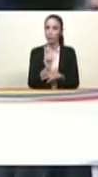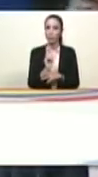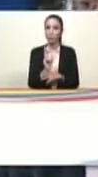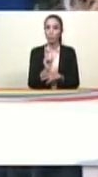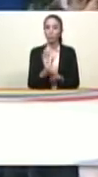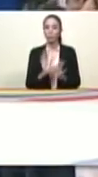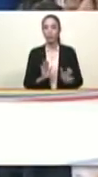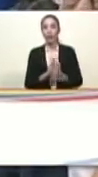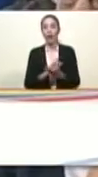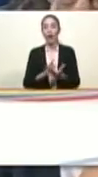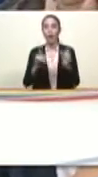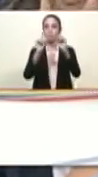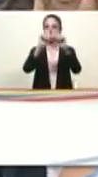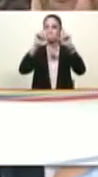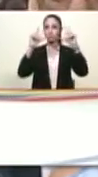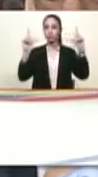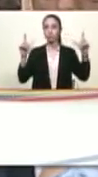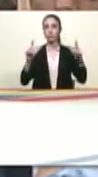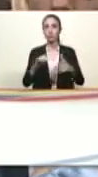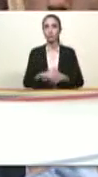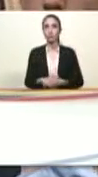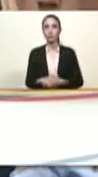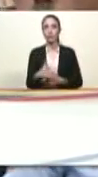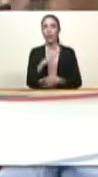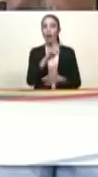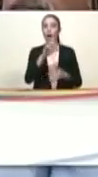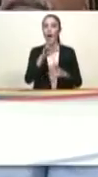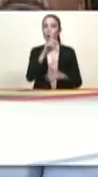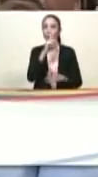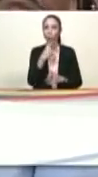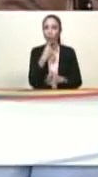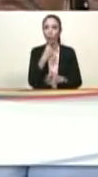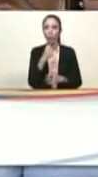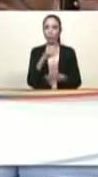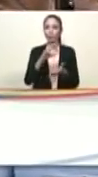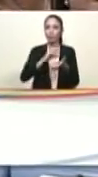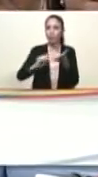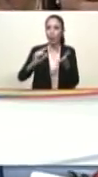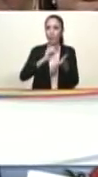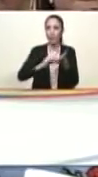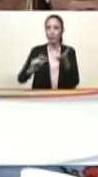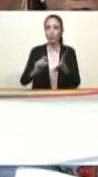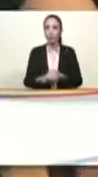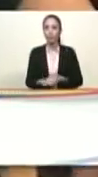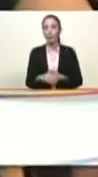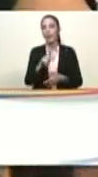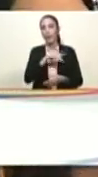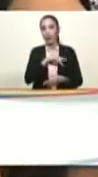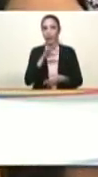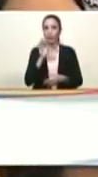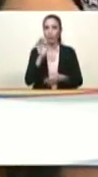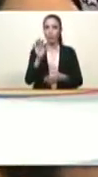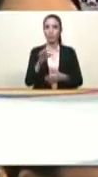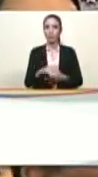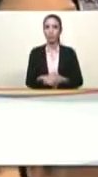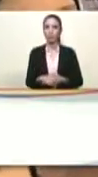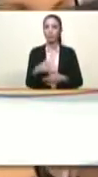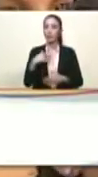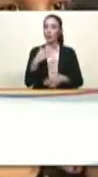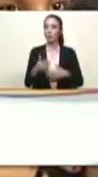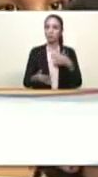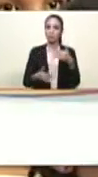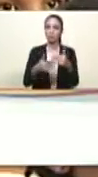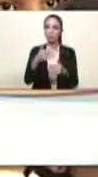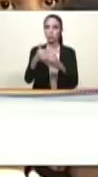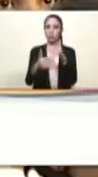la página del código QR, la página del carnet de la patria, y va a proceder de